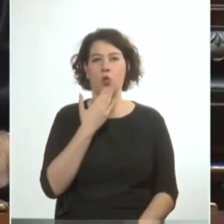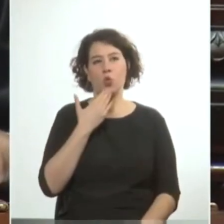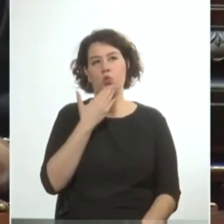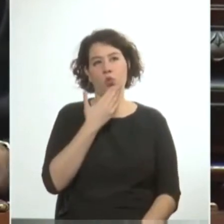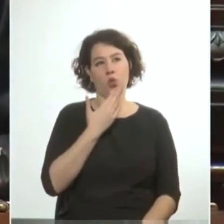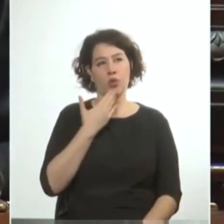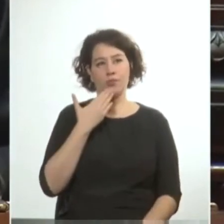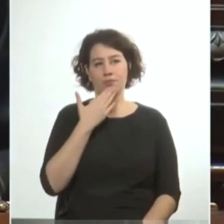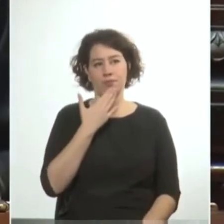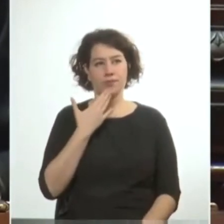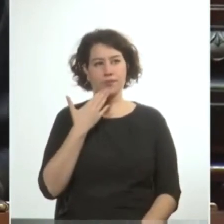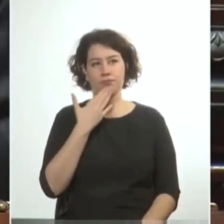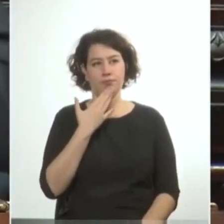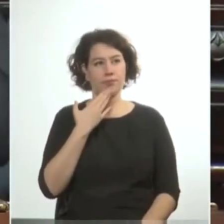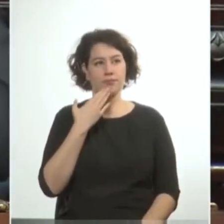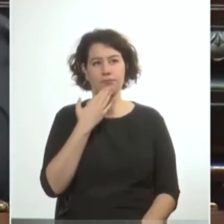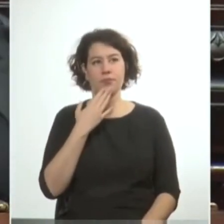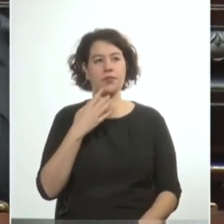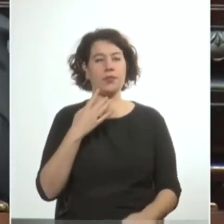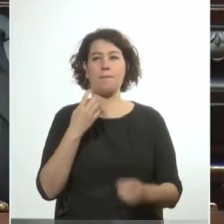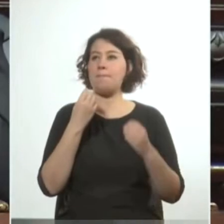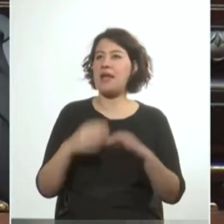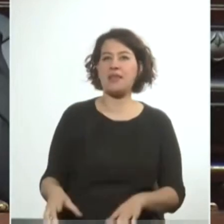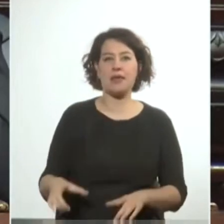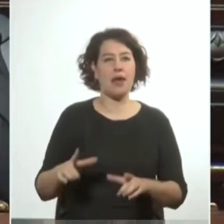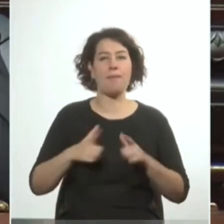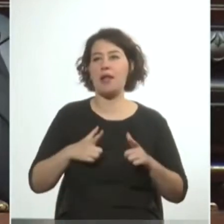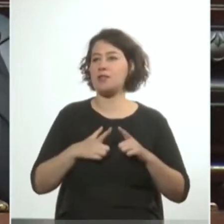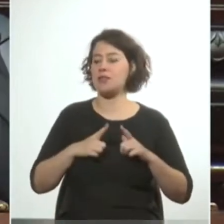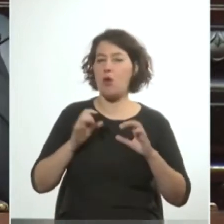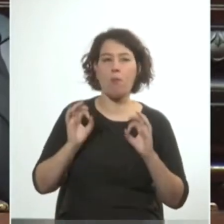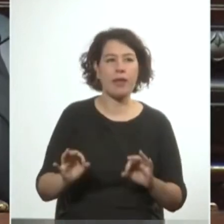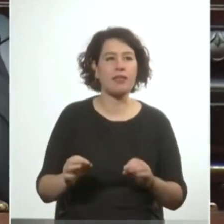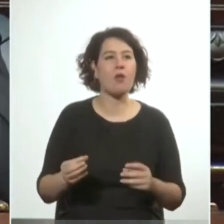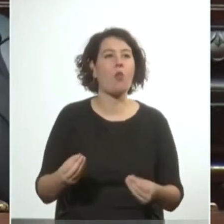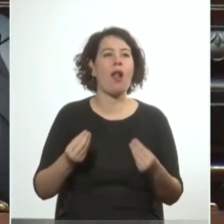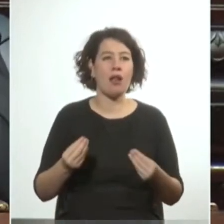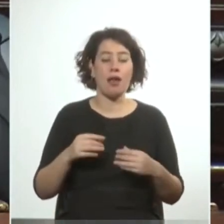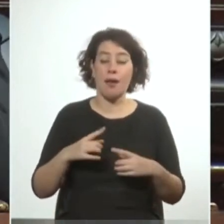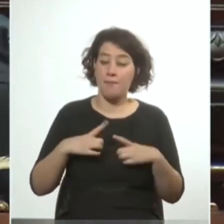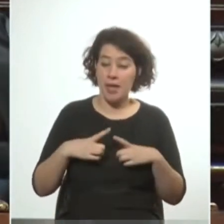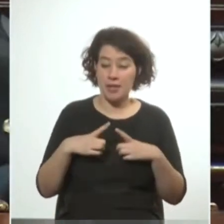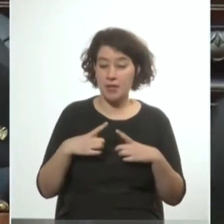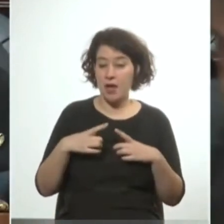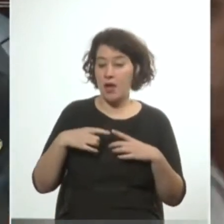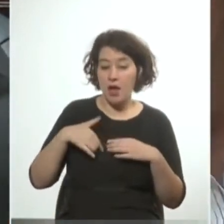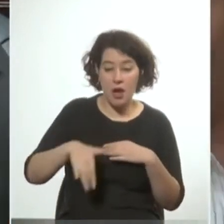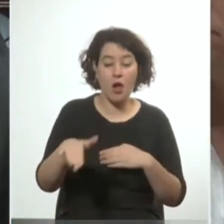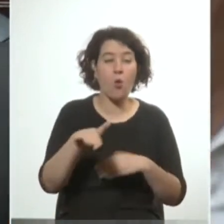y con una pérdida de esperanza absoluta que es la de que en alguna oportunidad